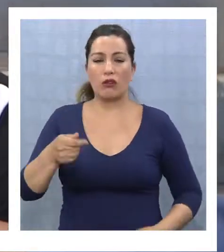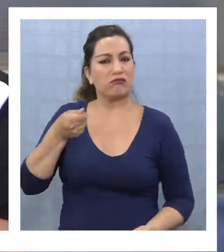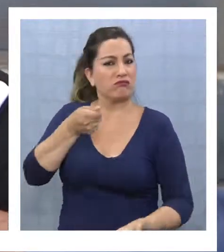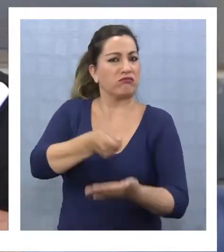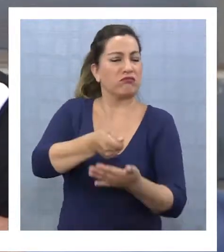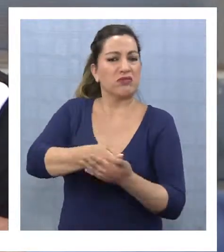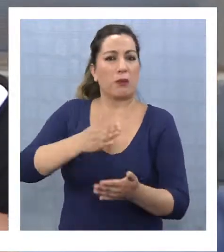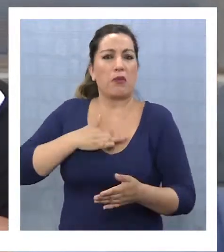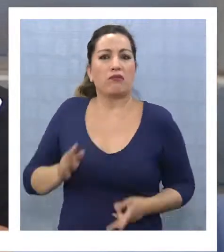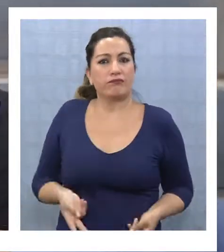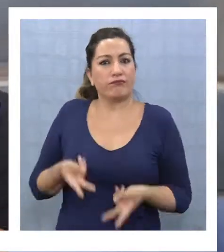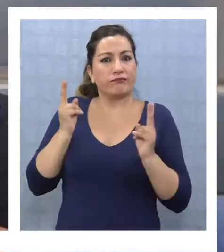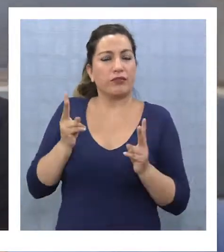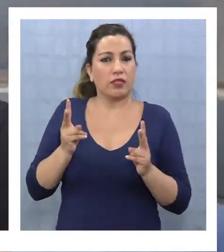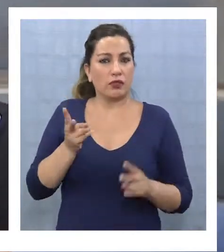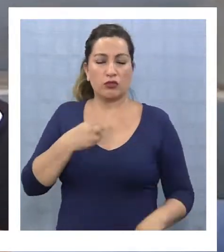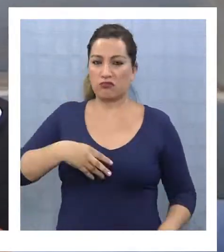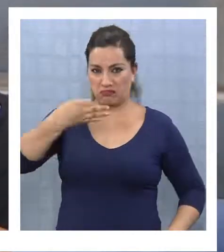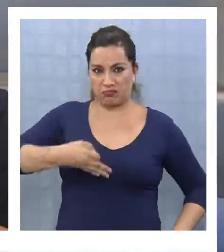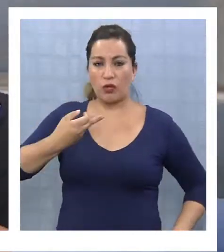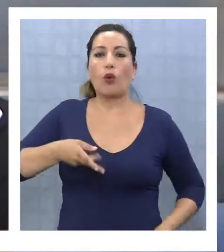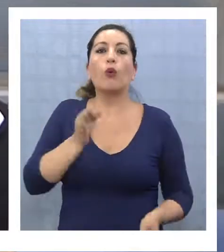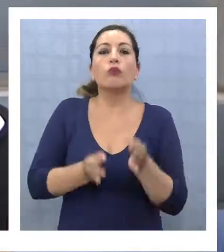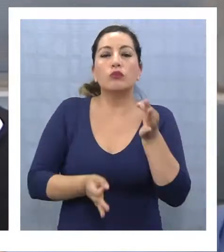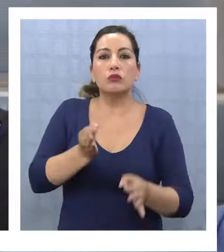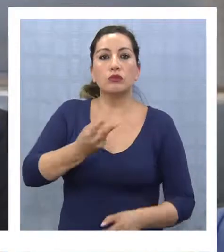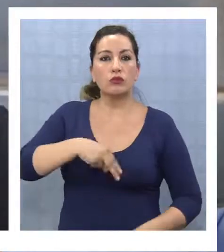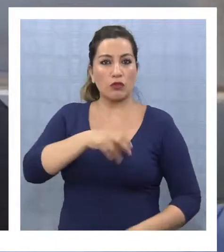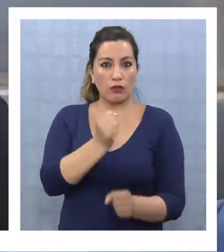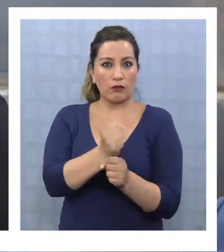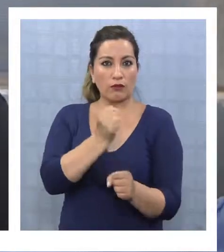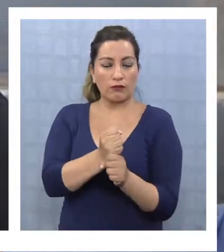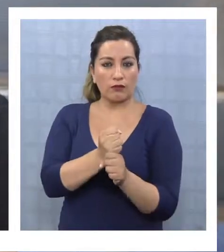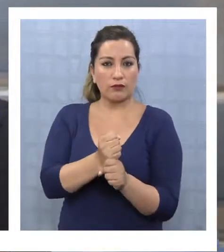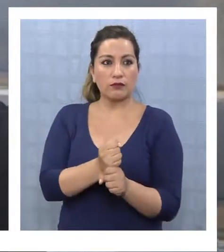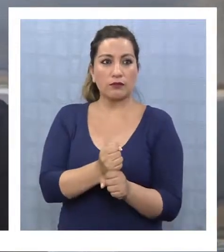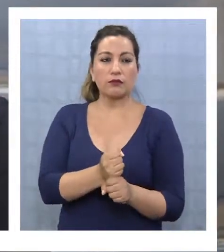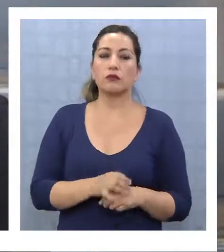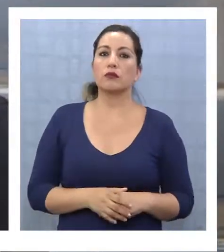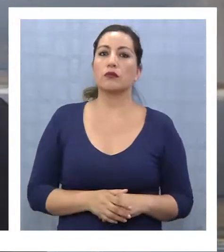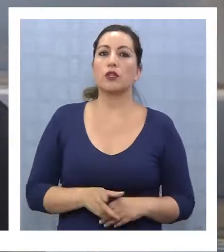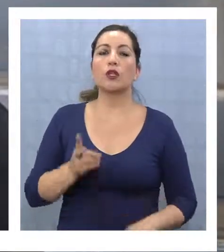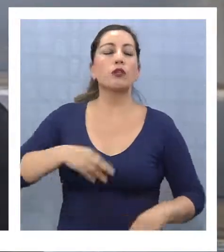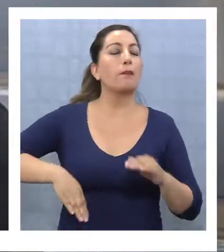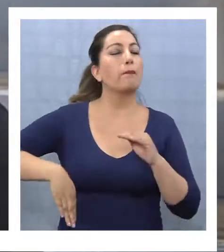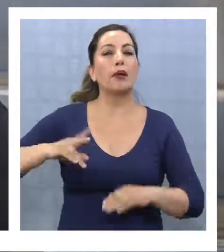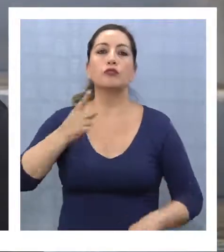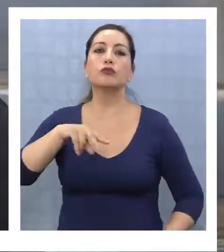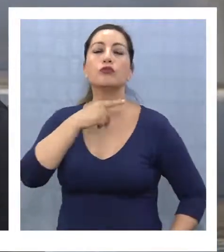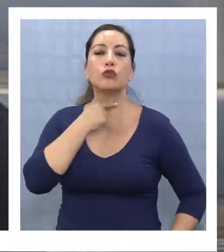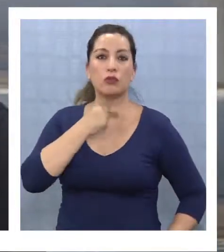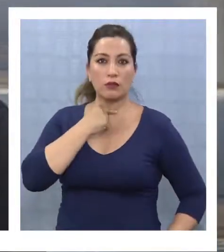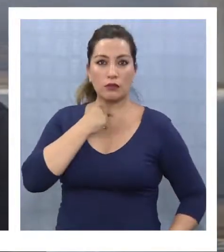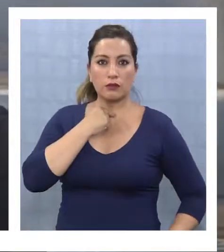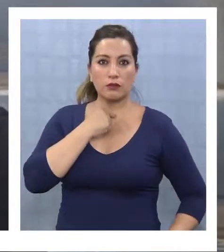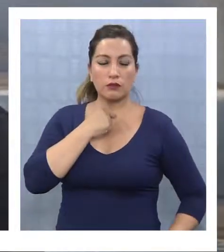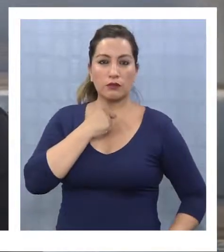exigiendo nuestros derechos como corresponde y como trabajadores. Es lo que más queremos,